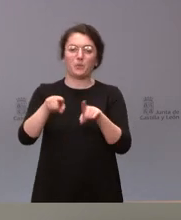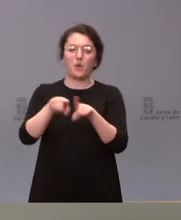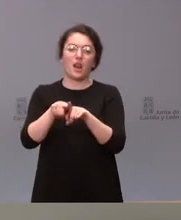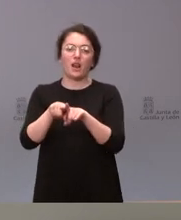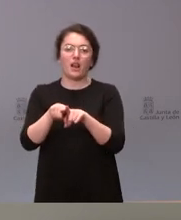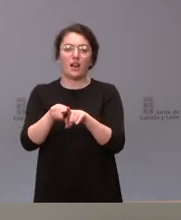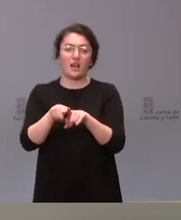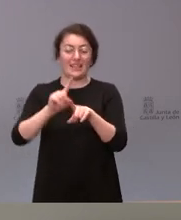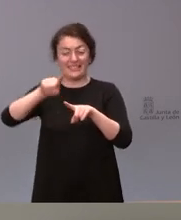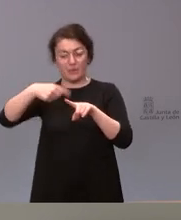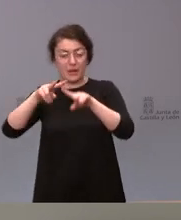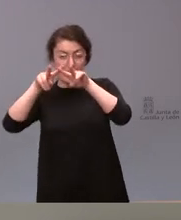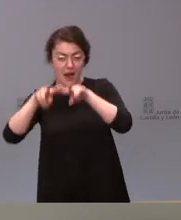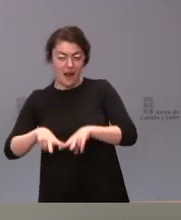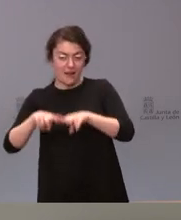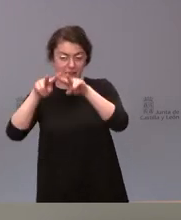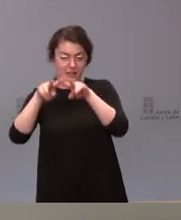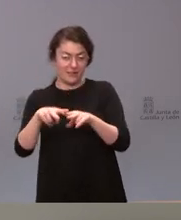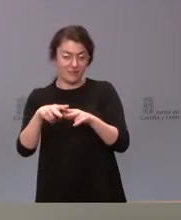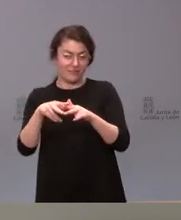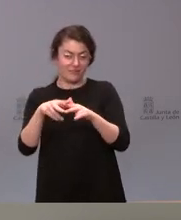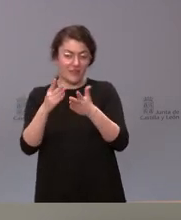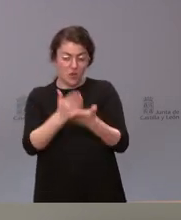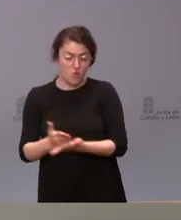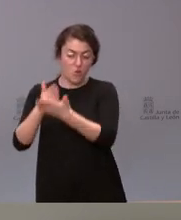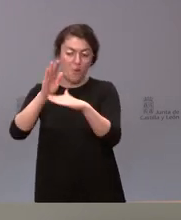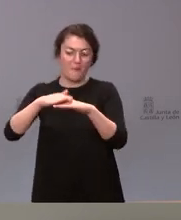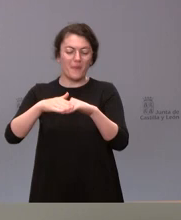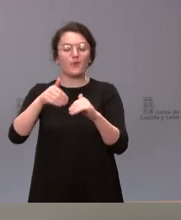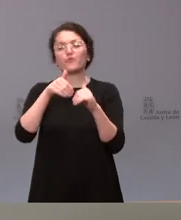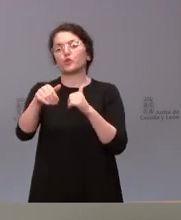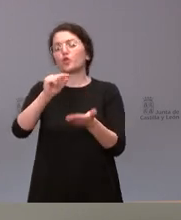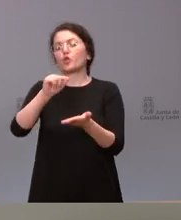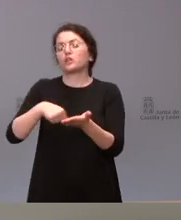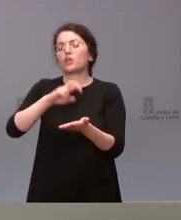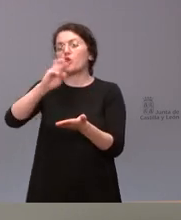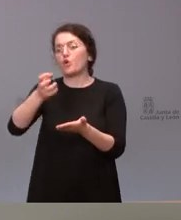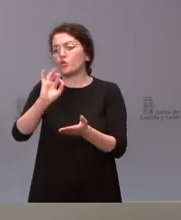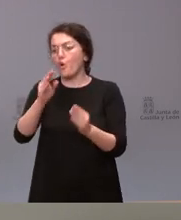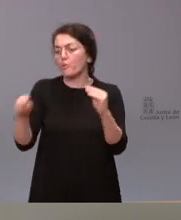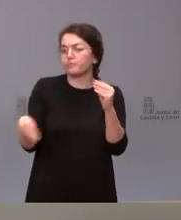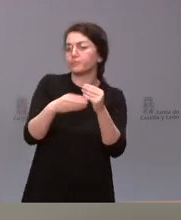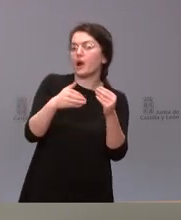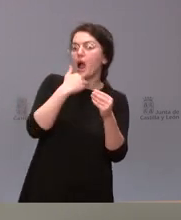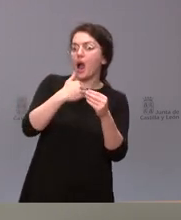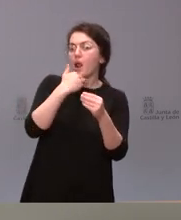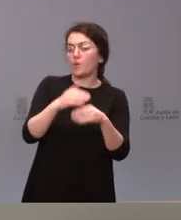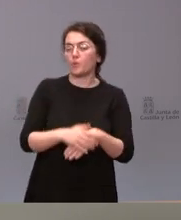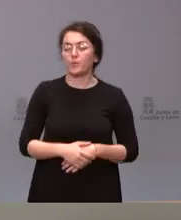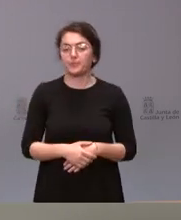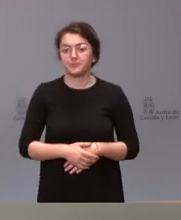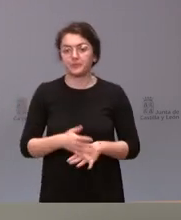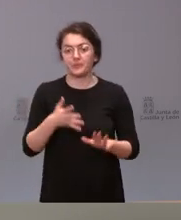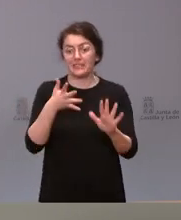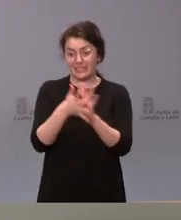posteriores para posibles contrataciones o ajustes o complementos a lo largo de la vigencia del mismo esto nos va a permitir más